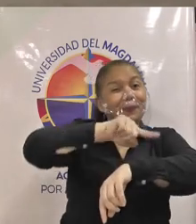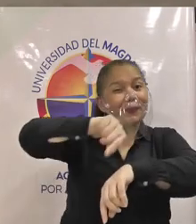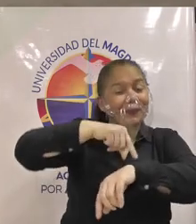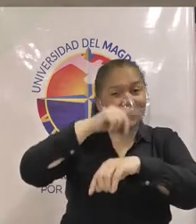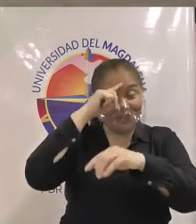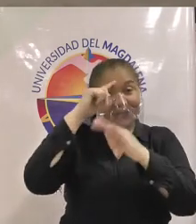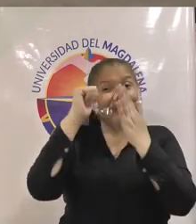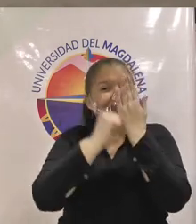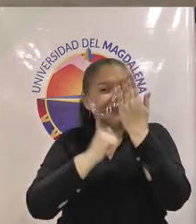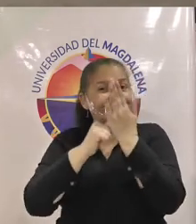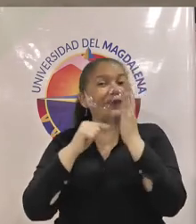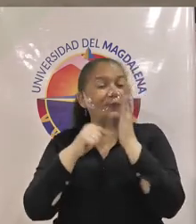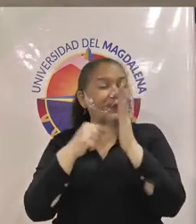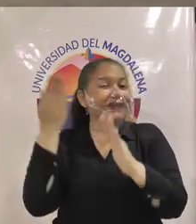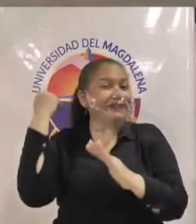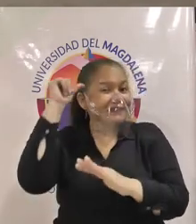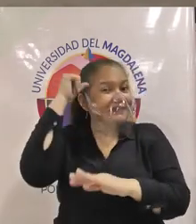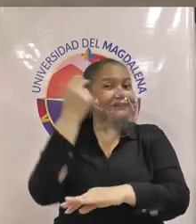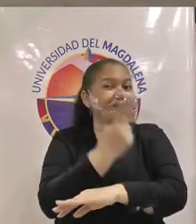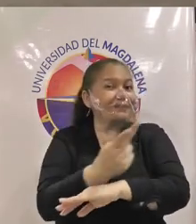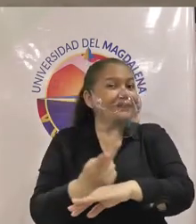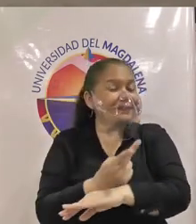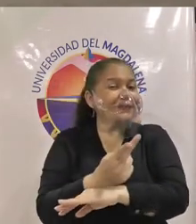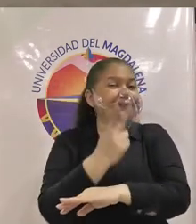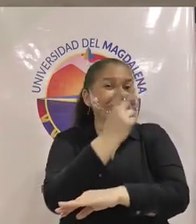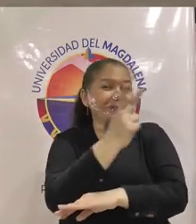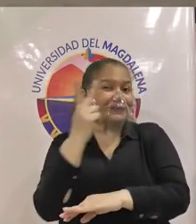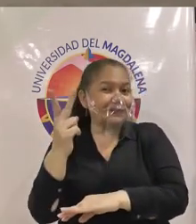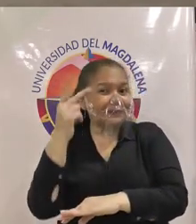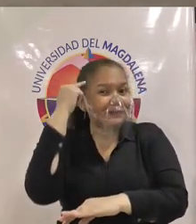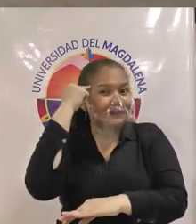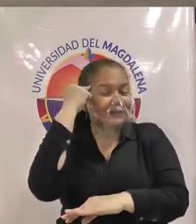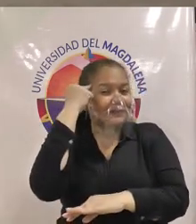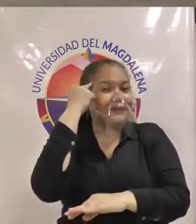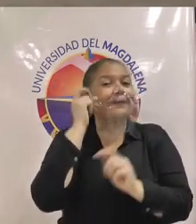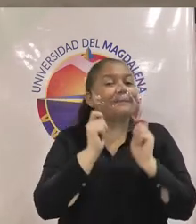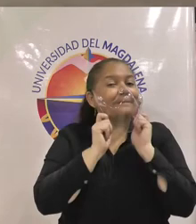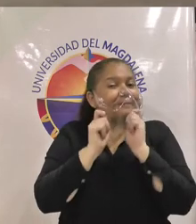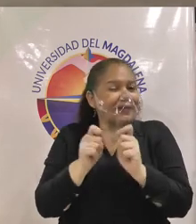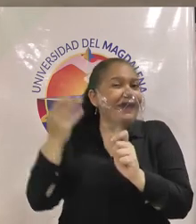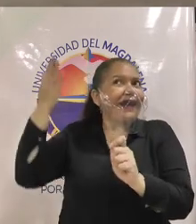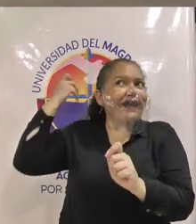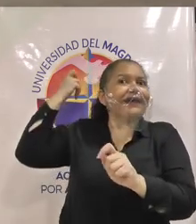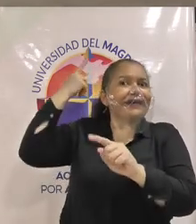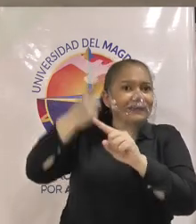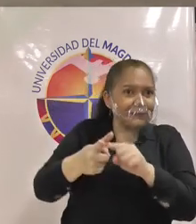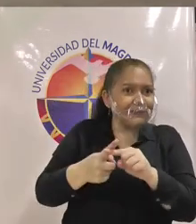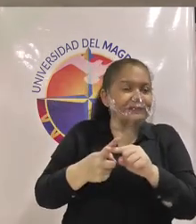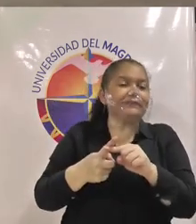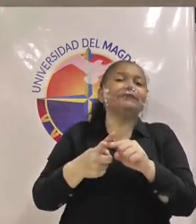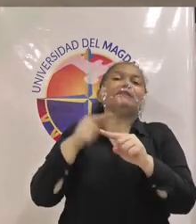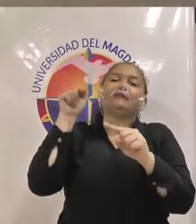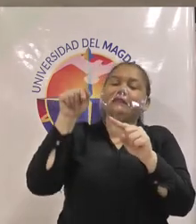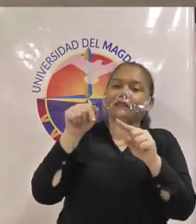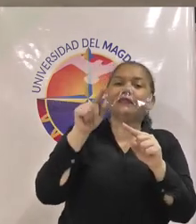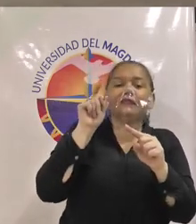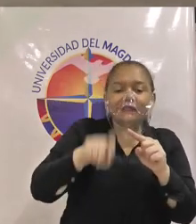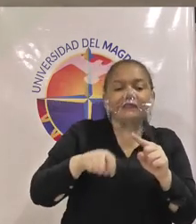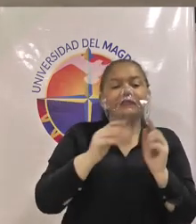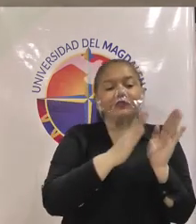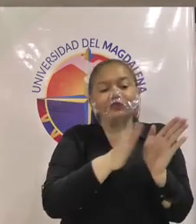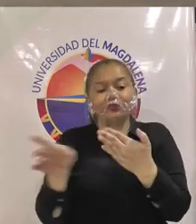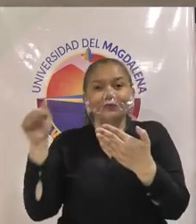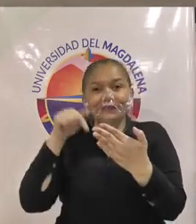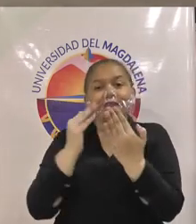entonces una vez volviendo a esto podemos cambiar esos planes de estudio de tal